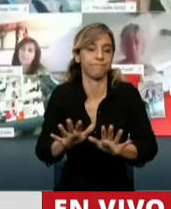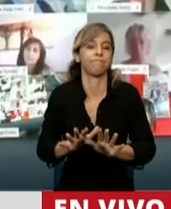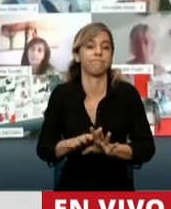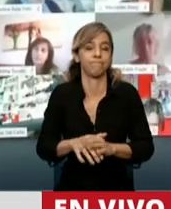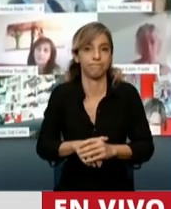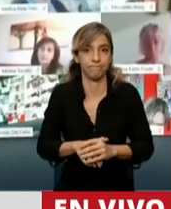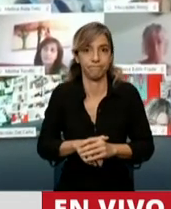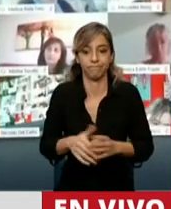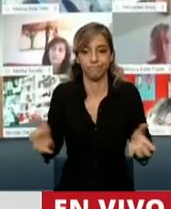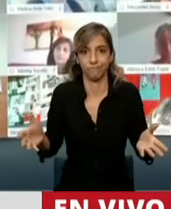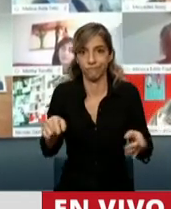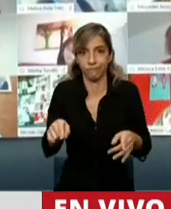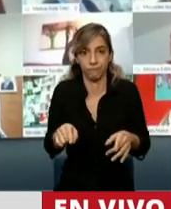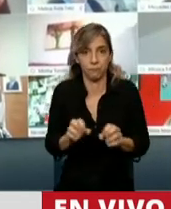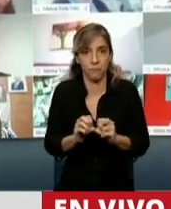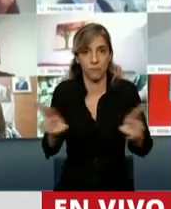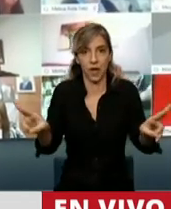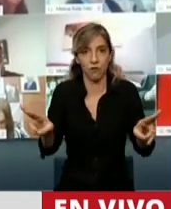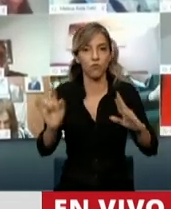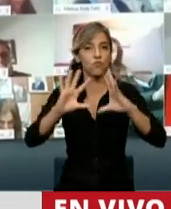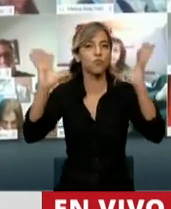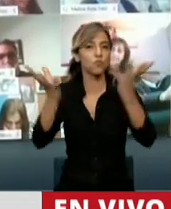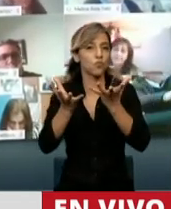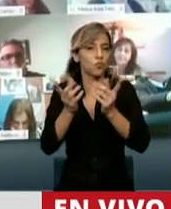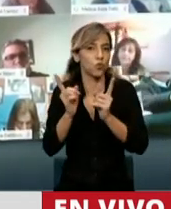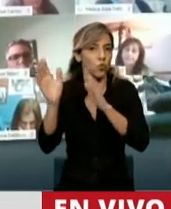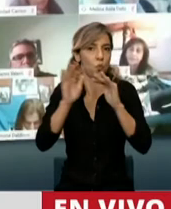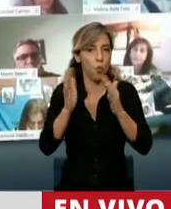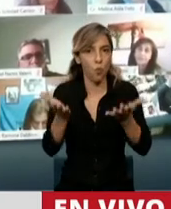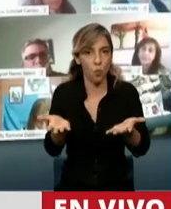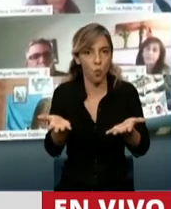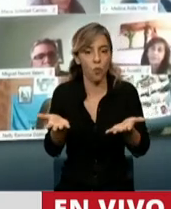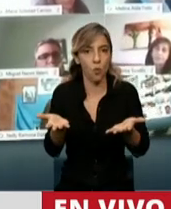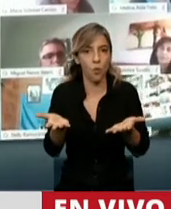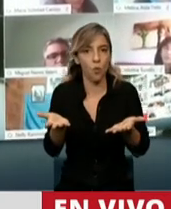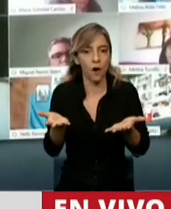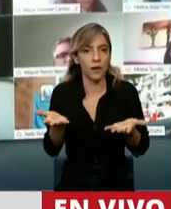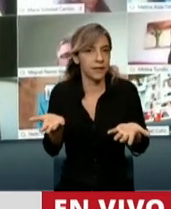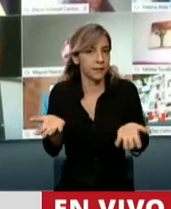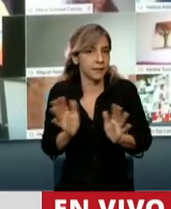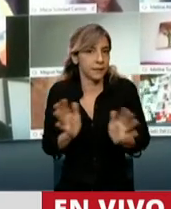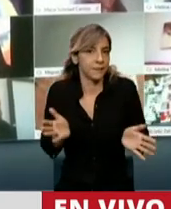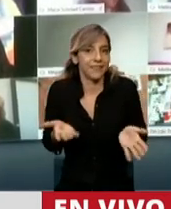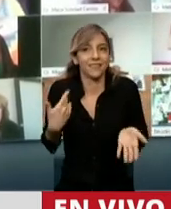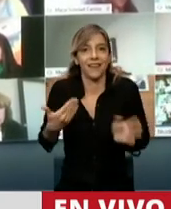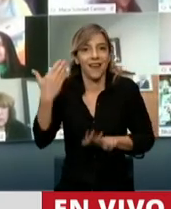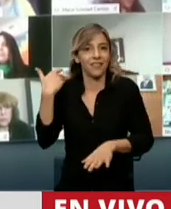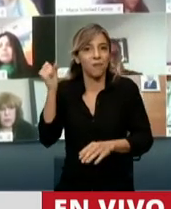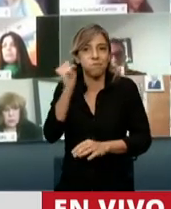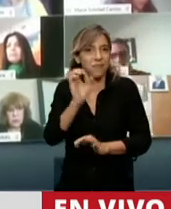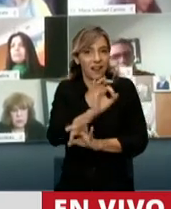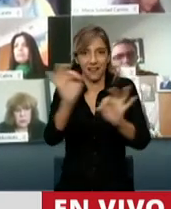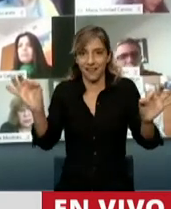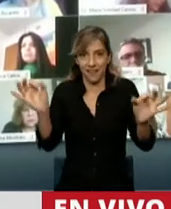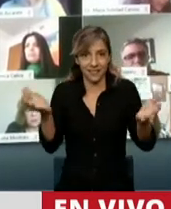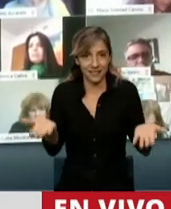de desastre económico a nivel mundial, a nivel global, sin antecedentes. Para tener una